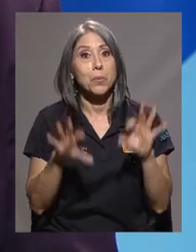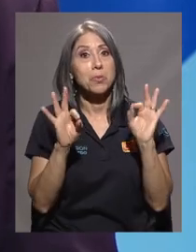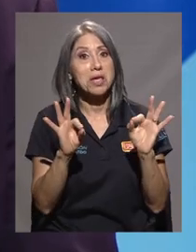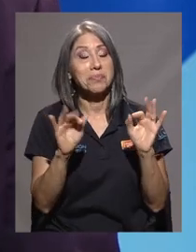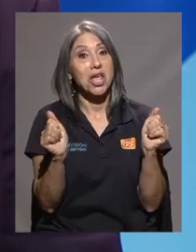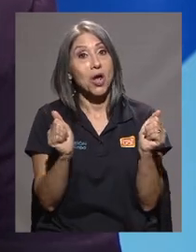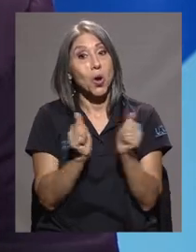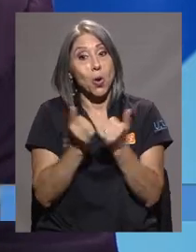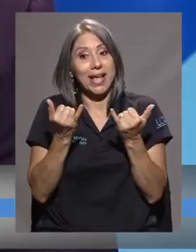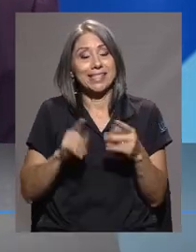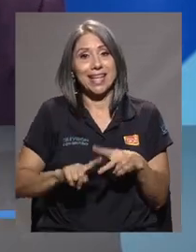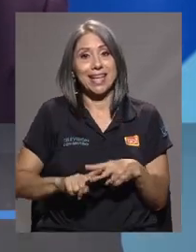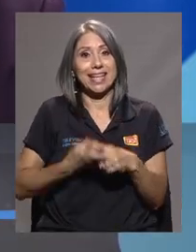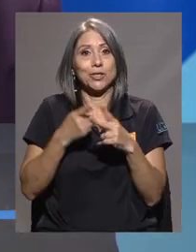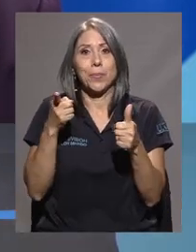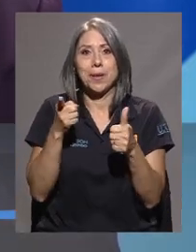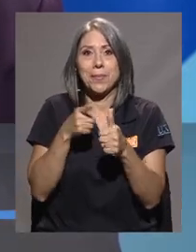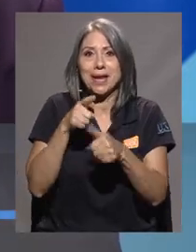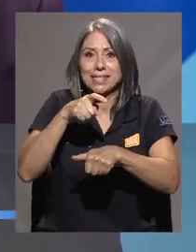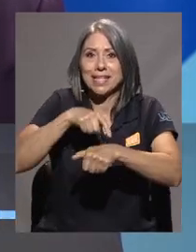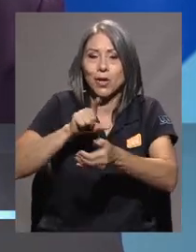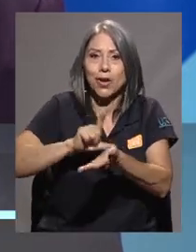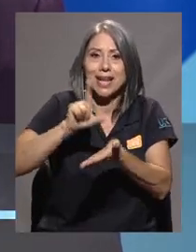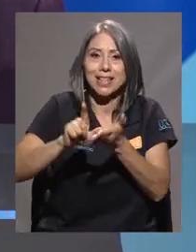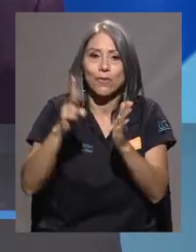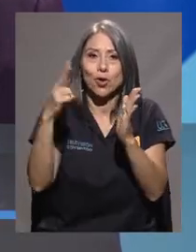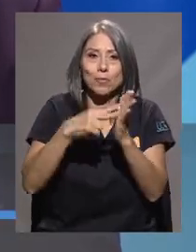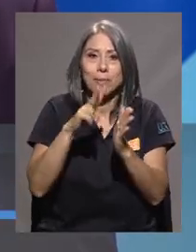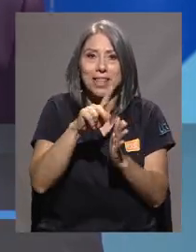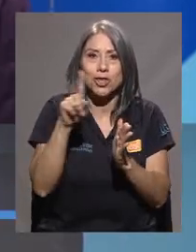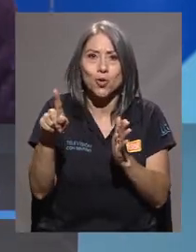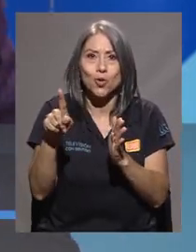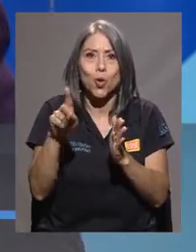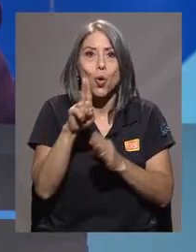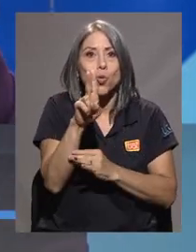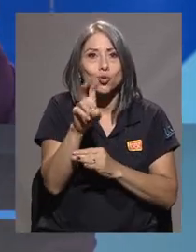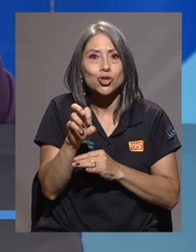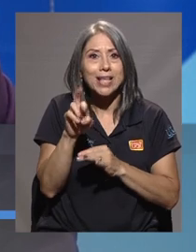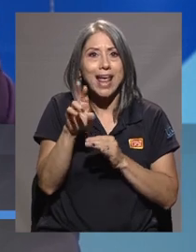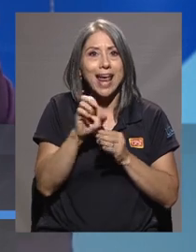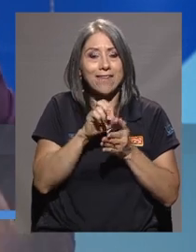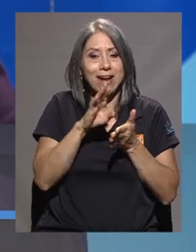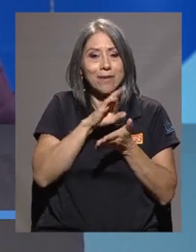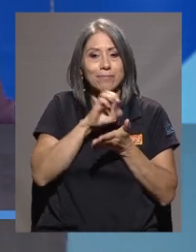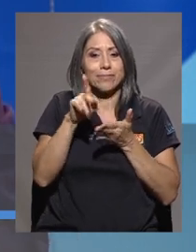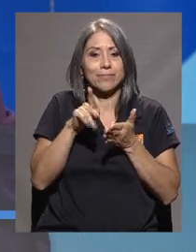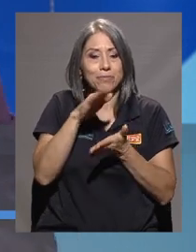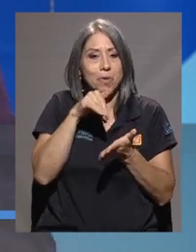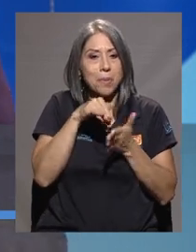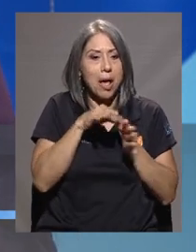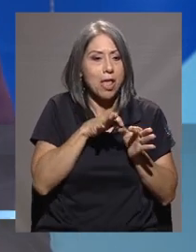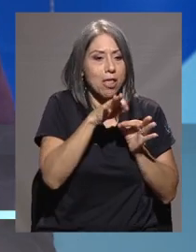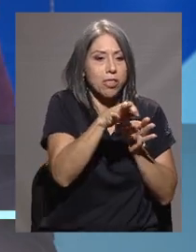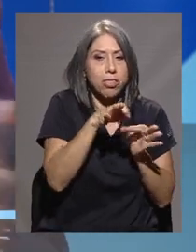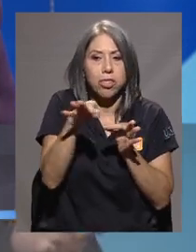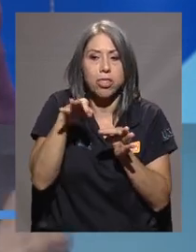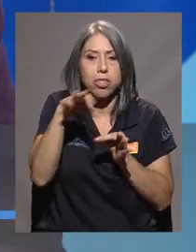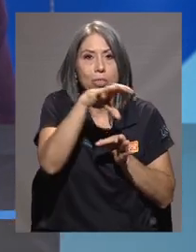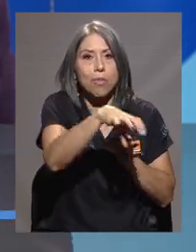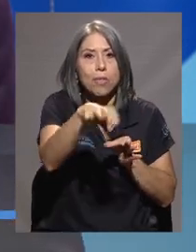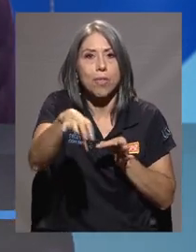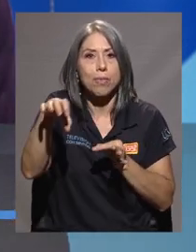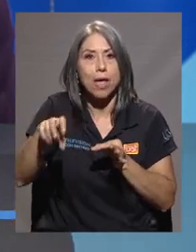Muy bien, y con este inicio del primer ciclo lectivo 2021 en sedes y recintos de la UCR, ¿cómo ha definido la